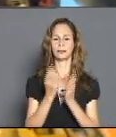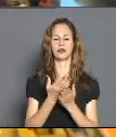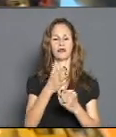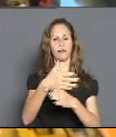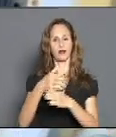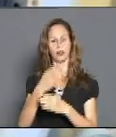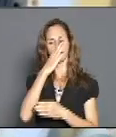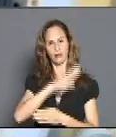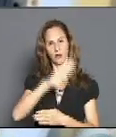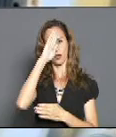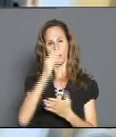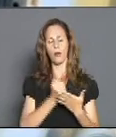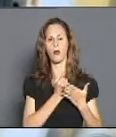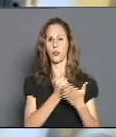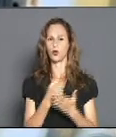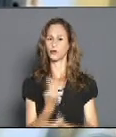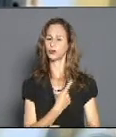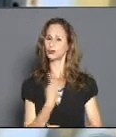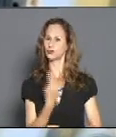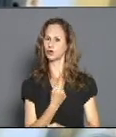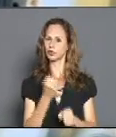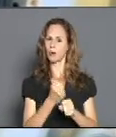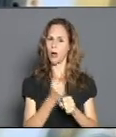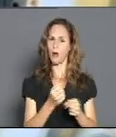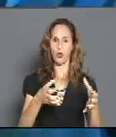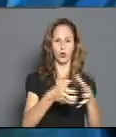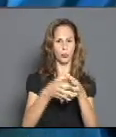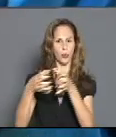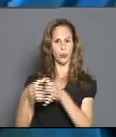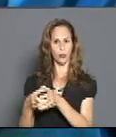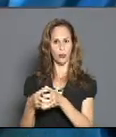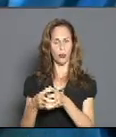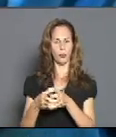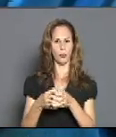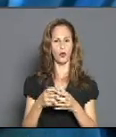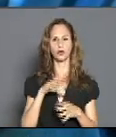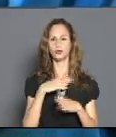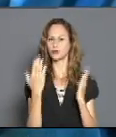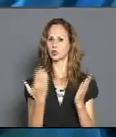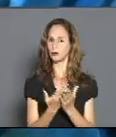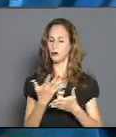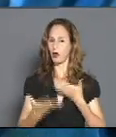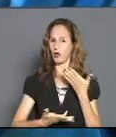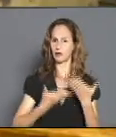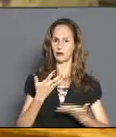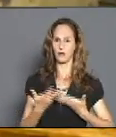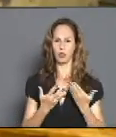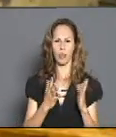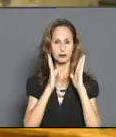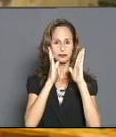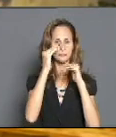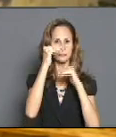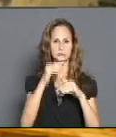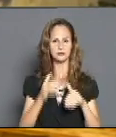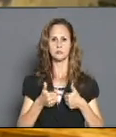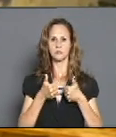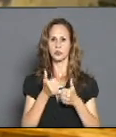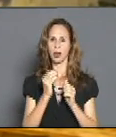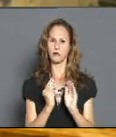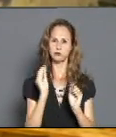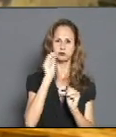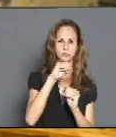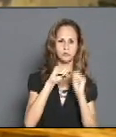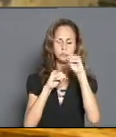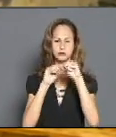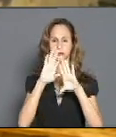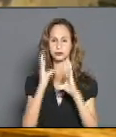nuestro país. Hemos trabajado en equipo y realmente todas las actividades enfrascadas en el proceso de montaje, de